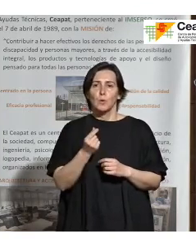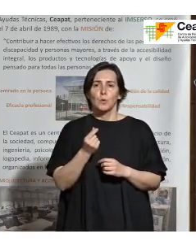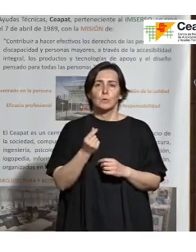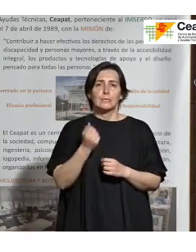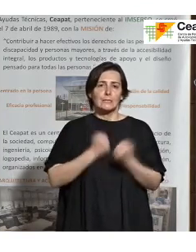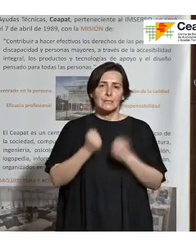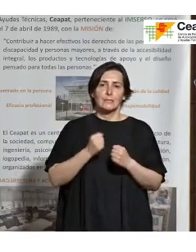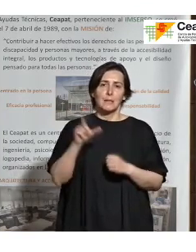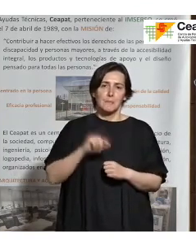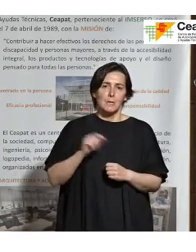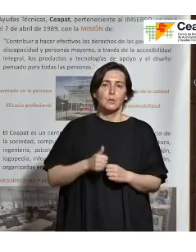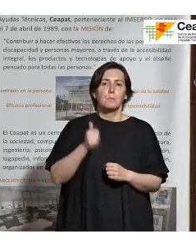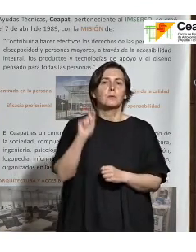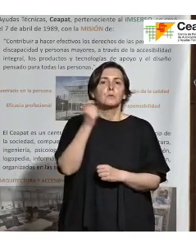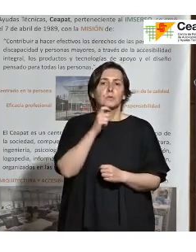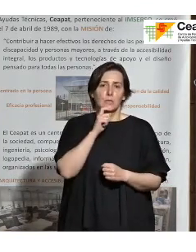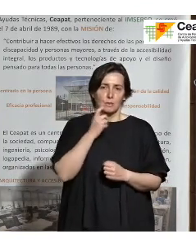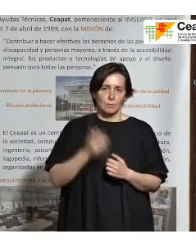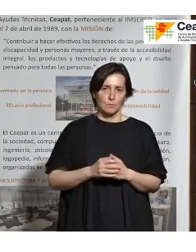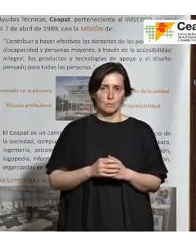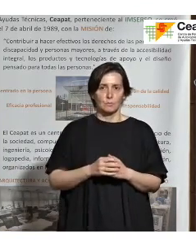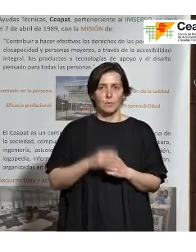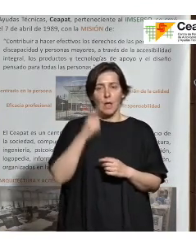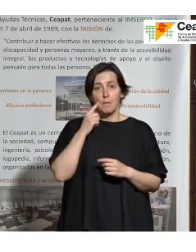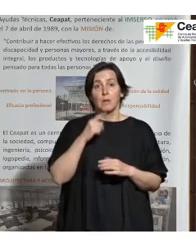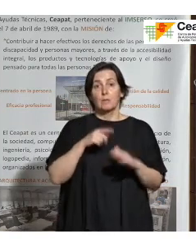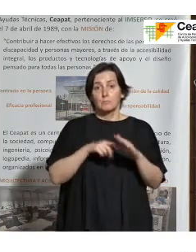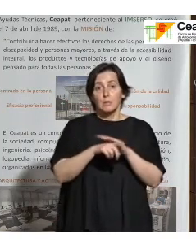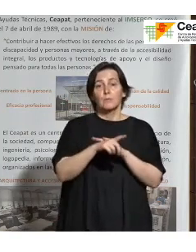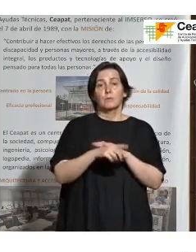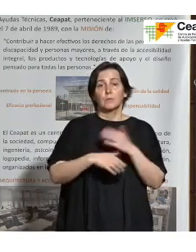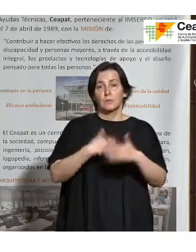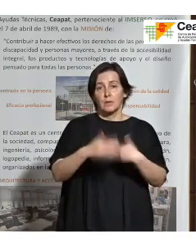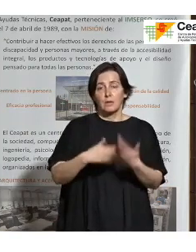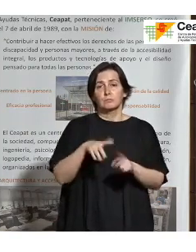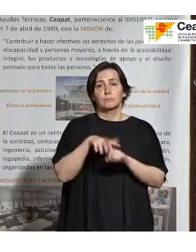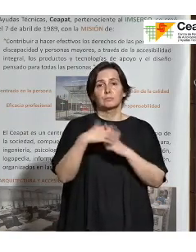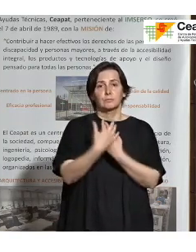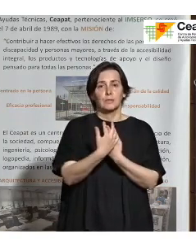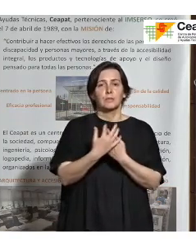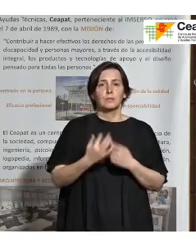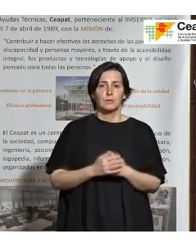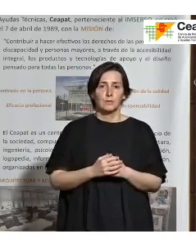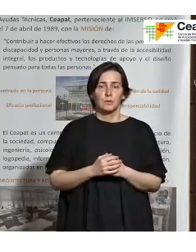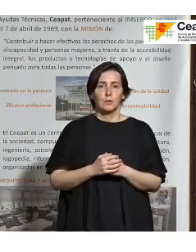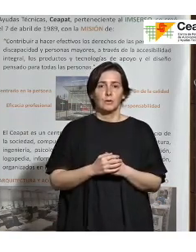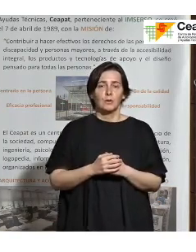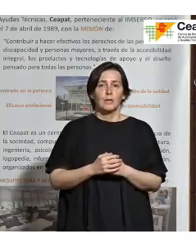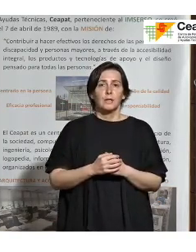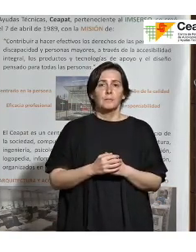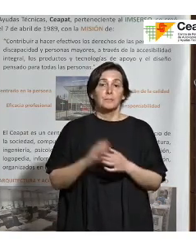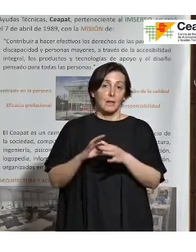creo que todo un poco cómo va evolucionando la coyuntura y el contexto va asociado a eso ahora